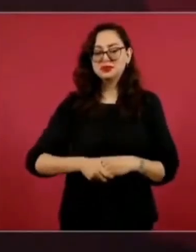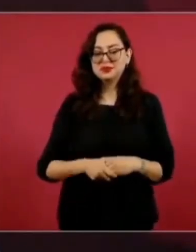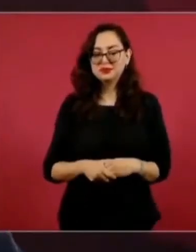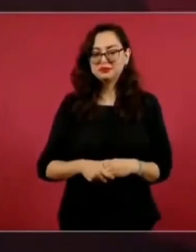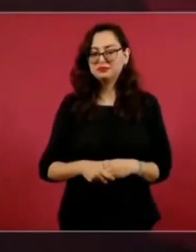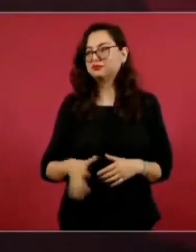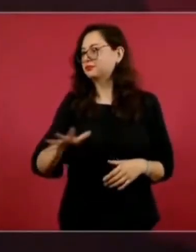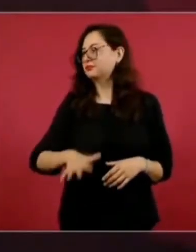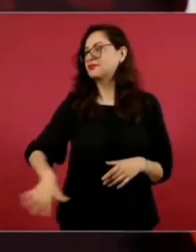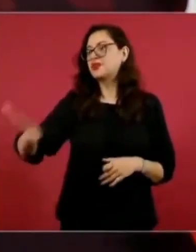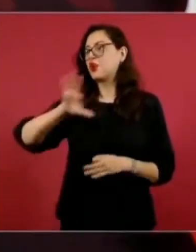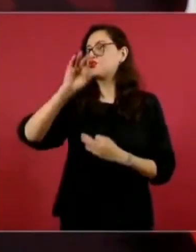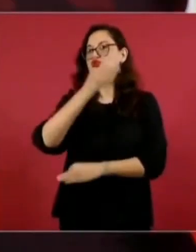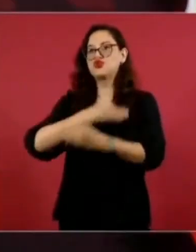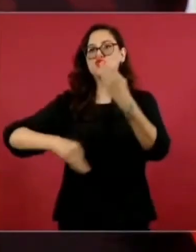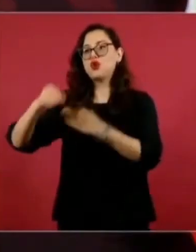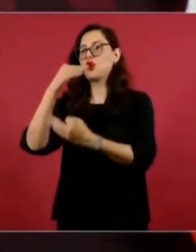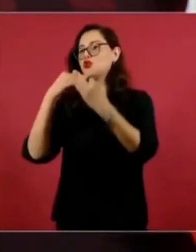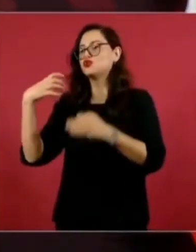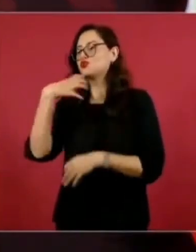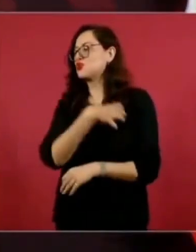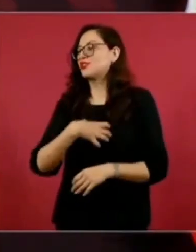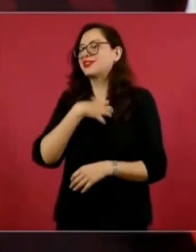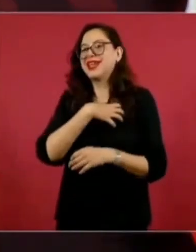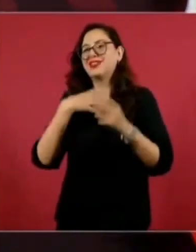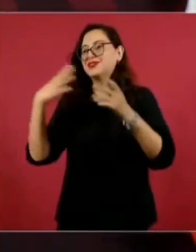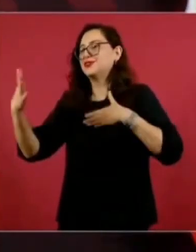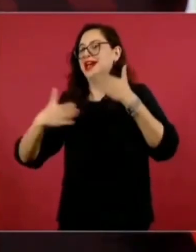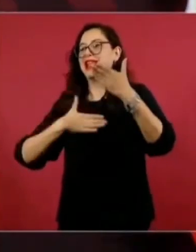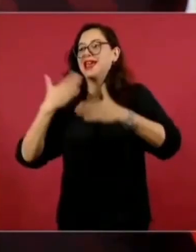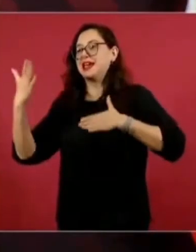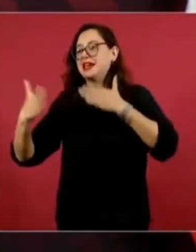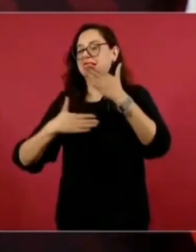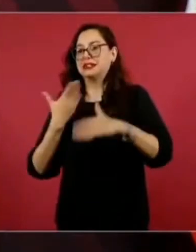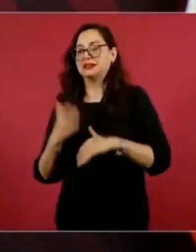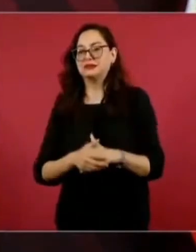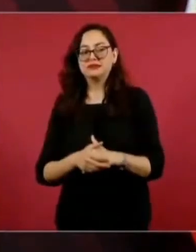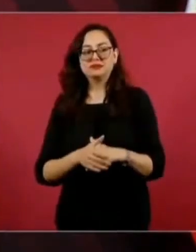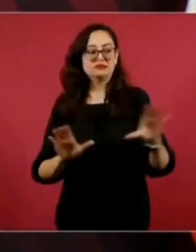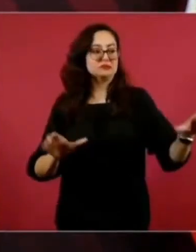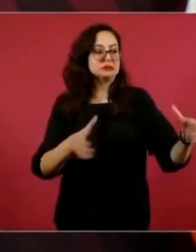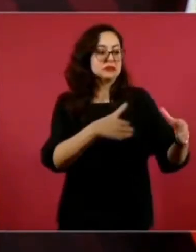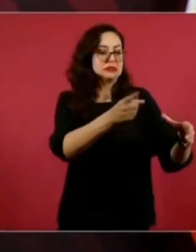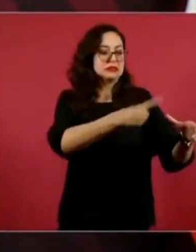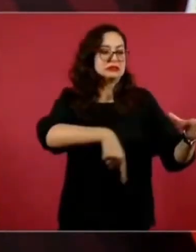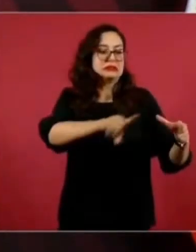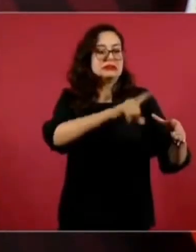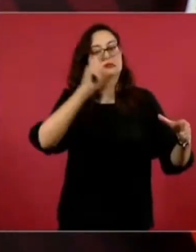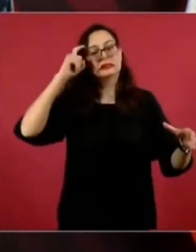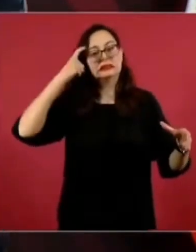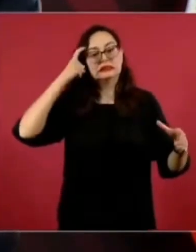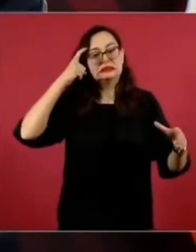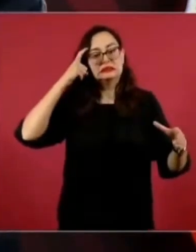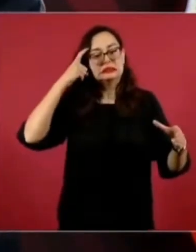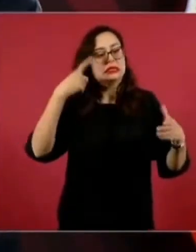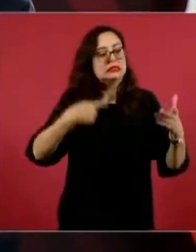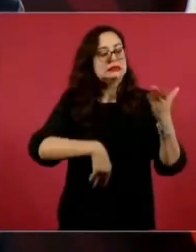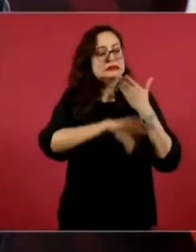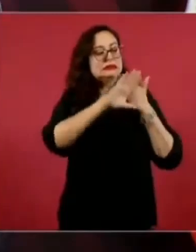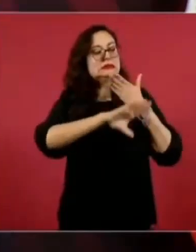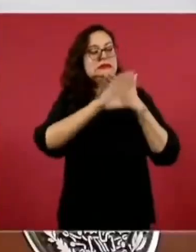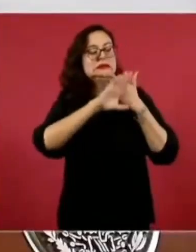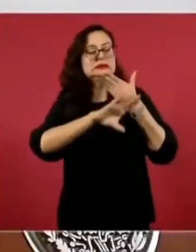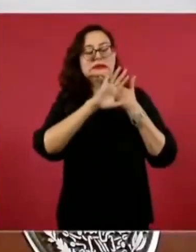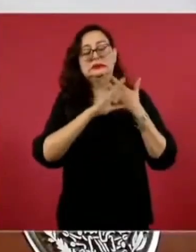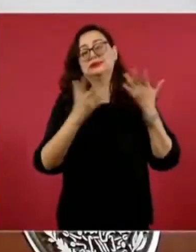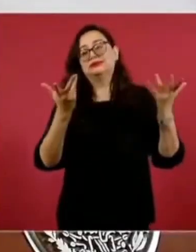que están enojados ahí son nuestros adversarios, pero ya se van a ir también, poco a poco. Es